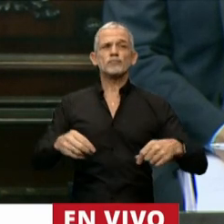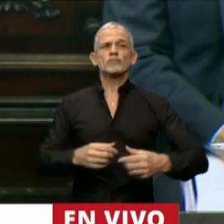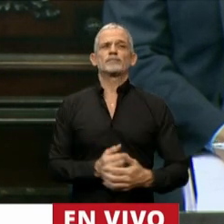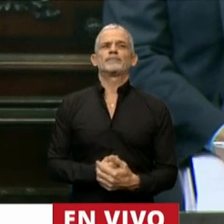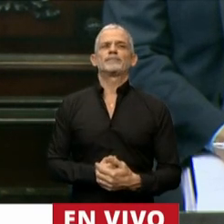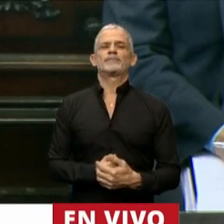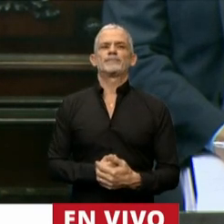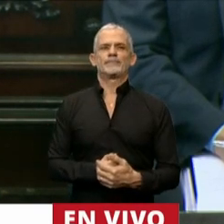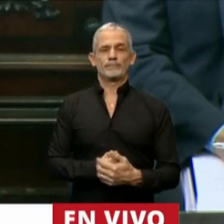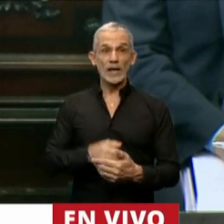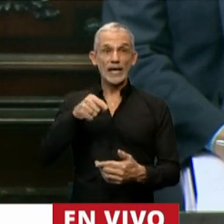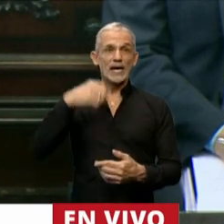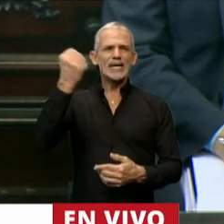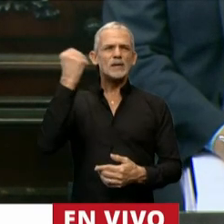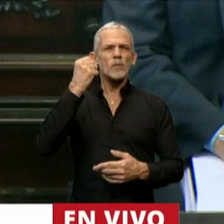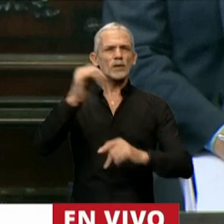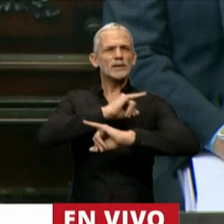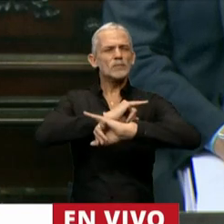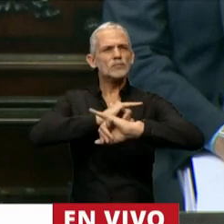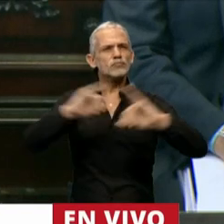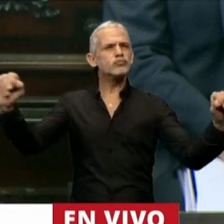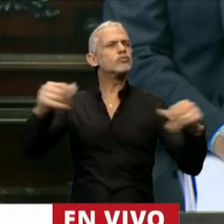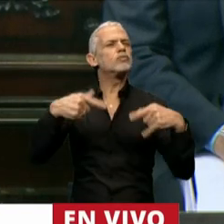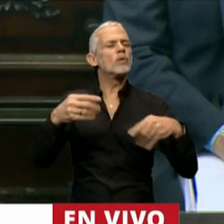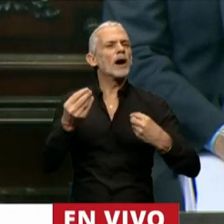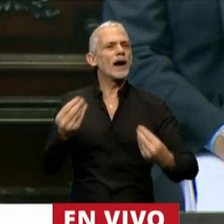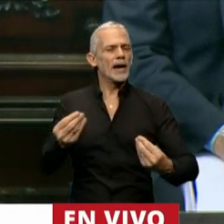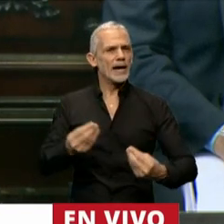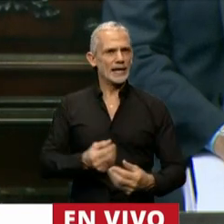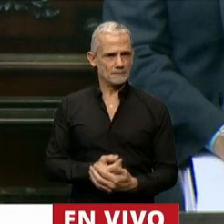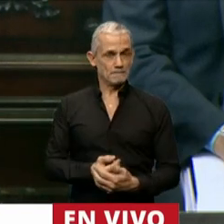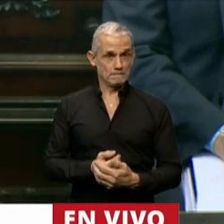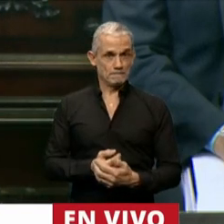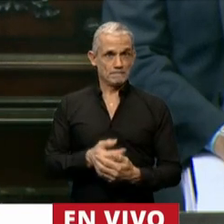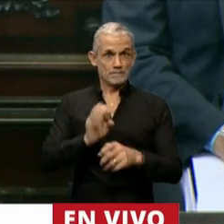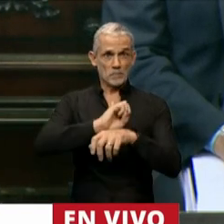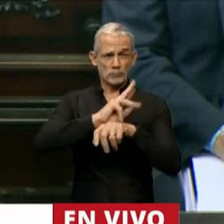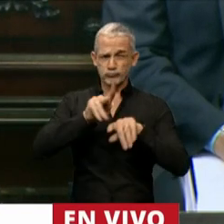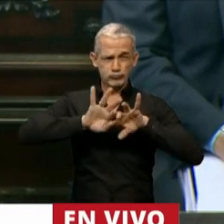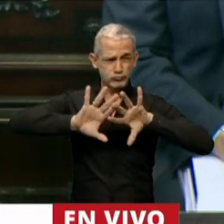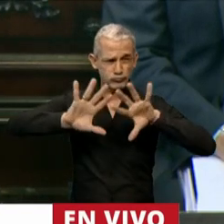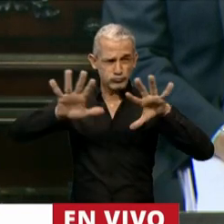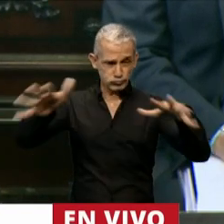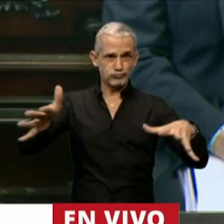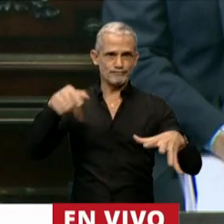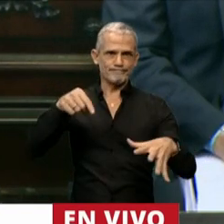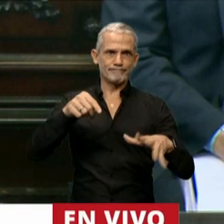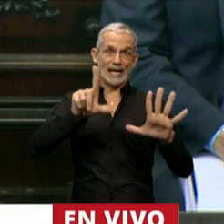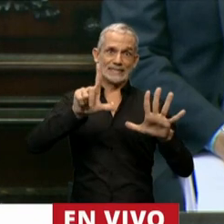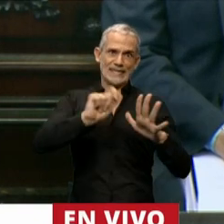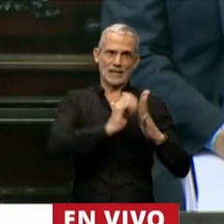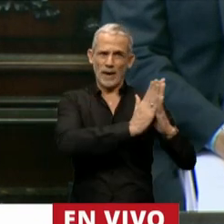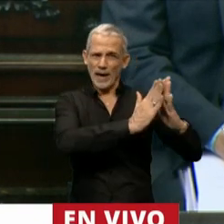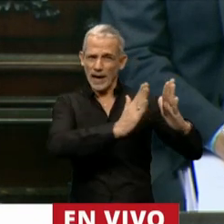También es importante destacar que en pandemia y en estos 7 meses,